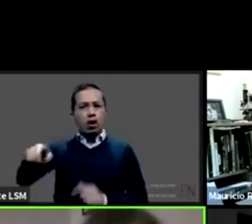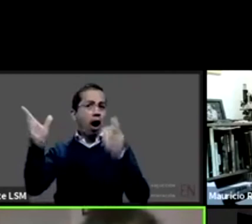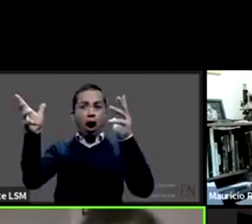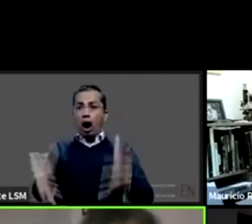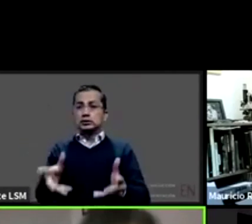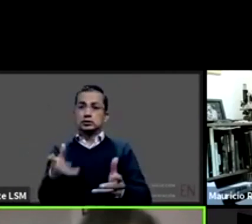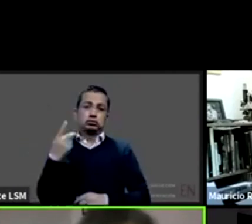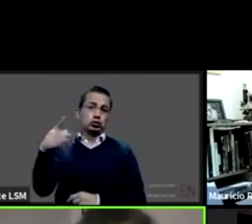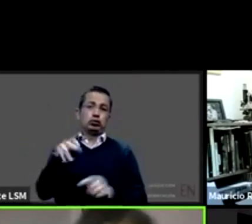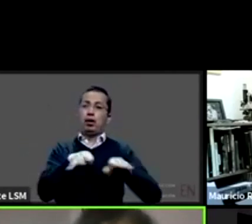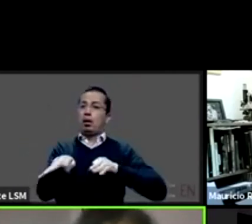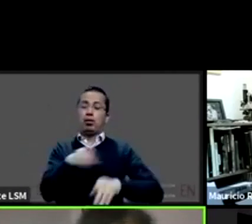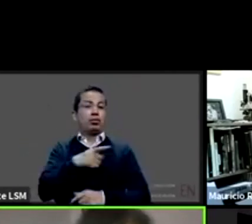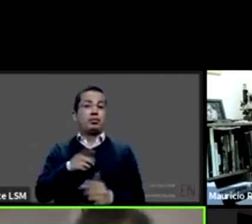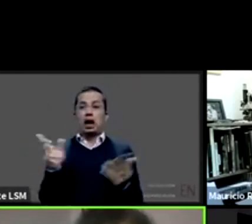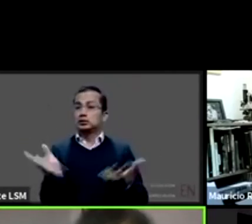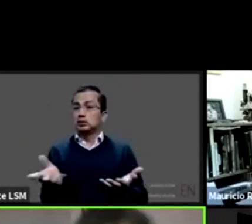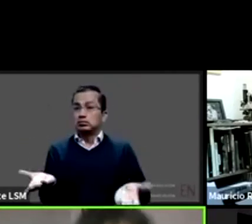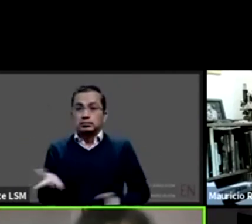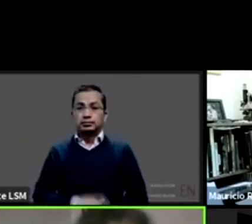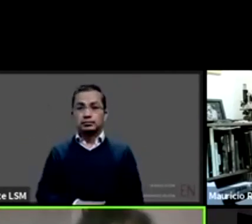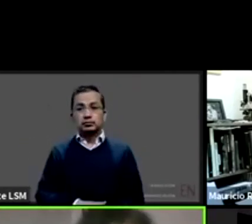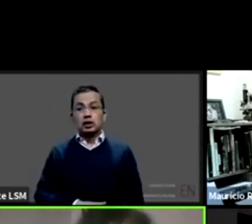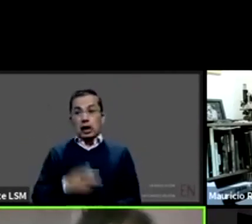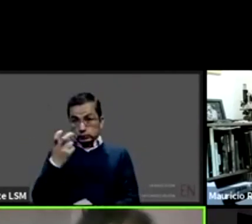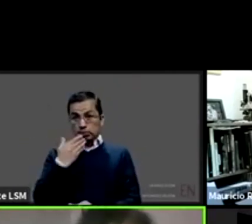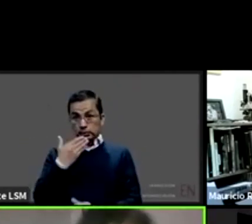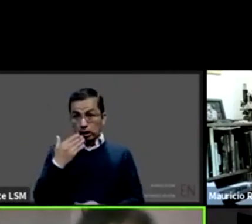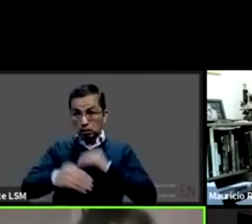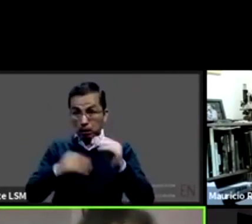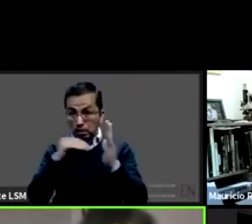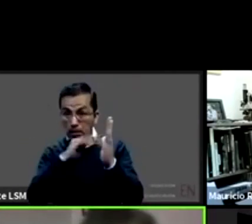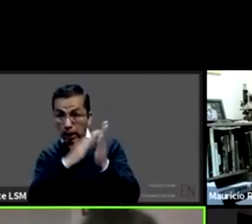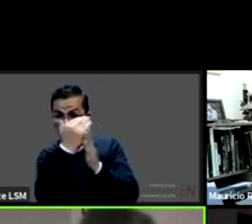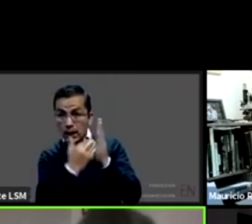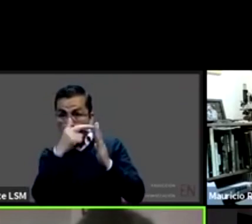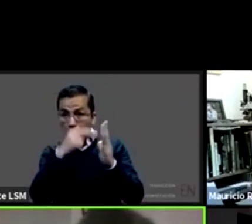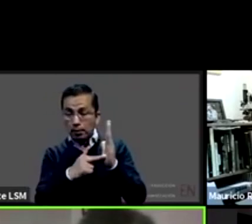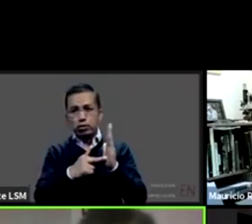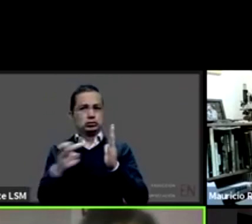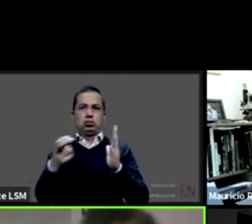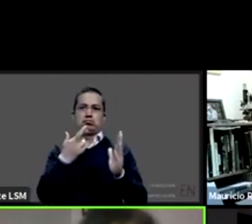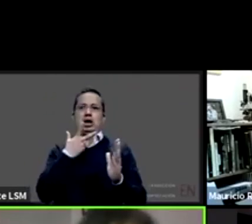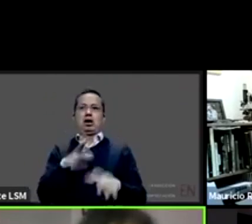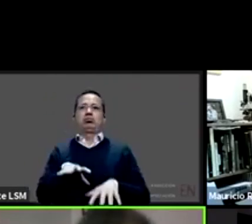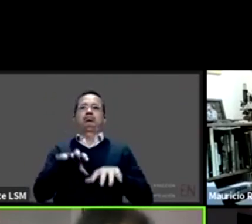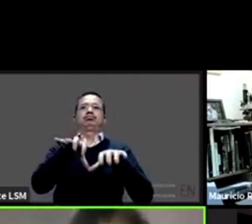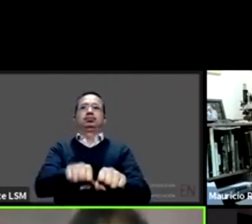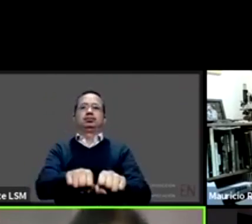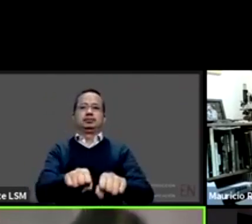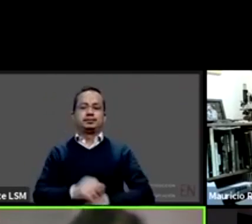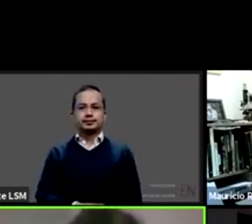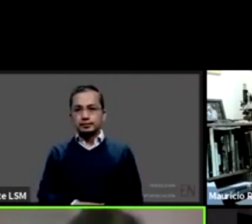que con eso pues avanzaríamos un montón ¿no? y de entrada ahorita ¿no? pensar